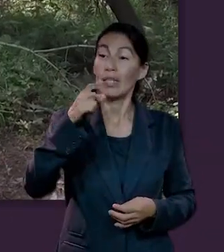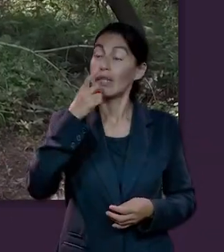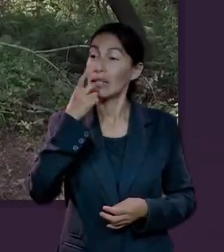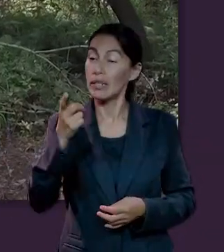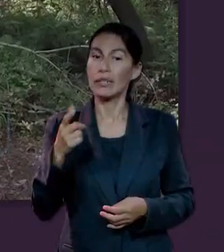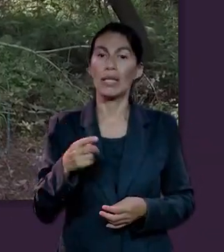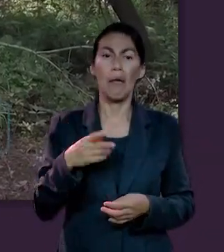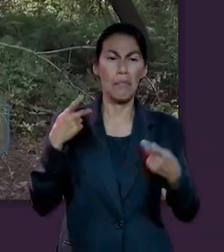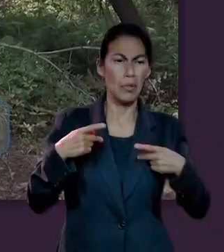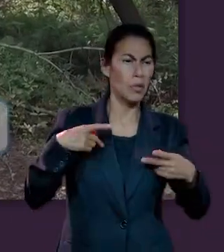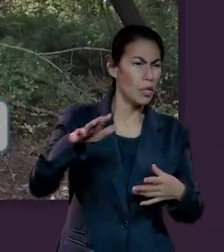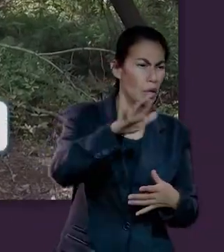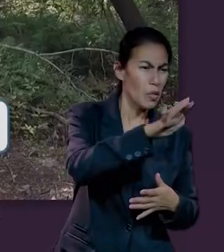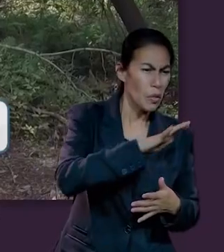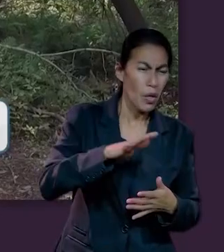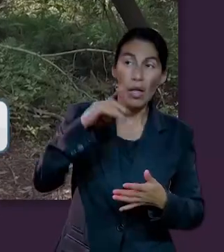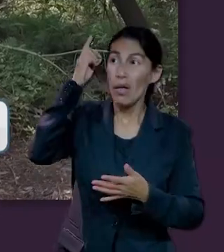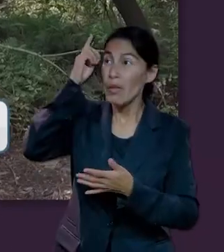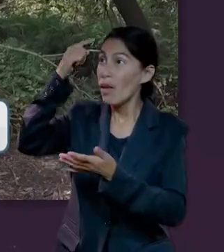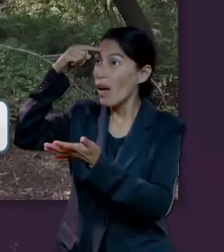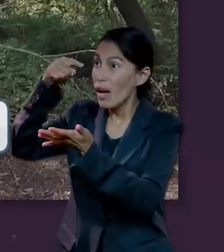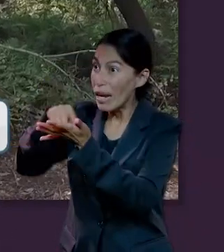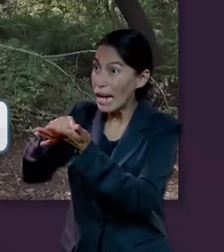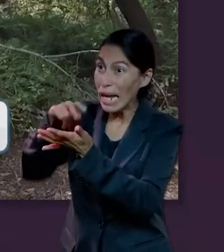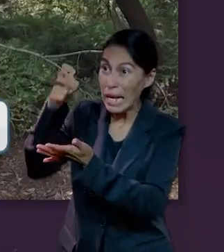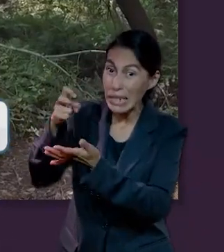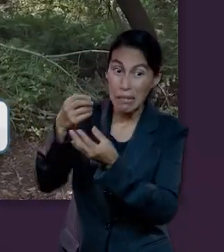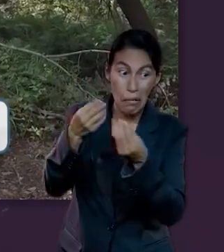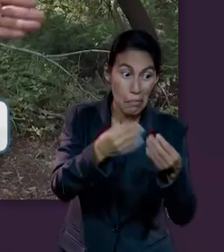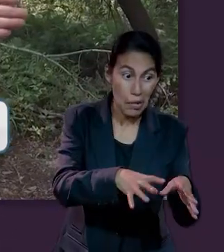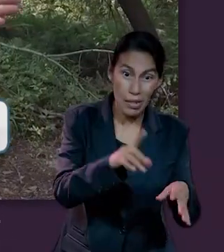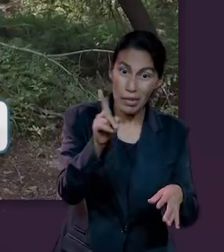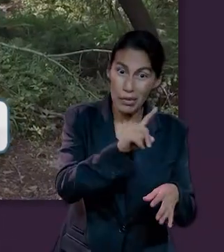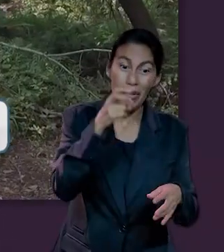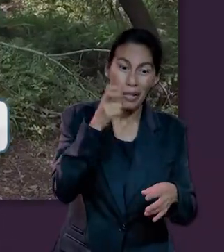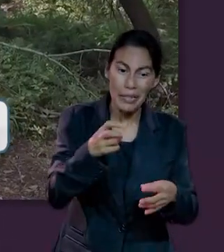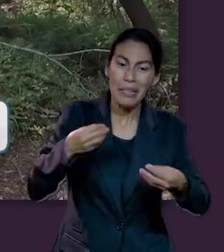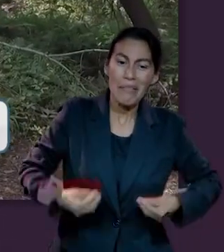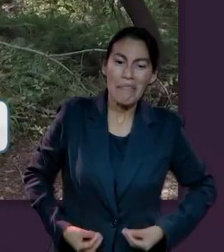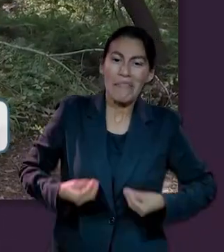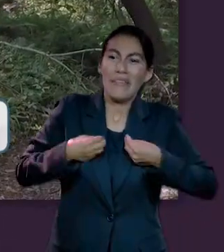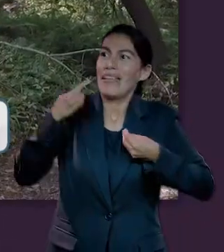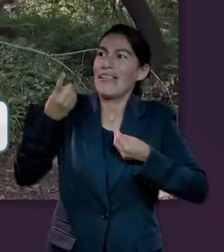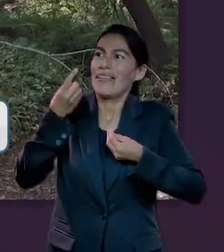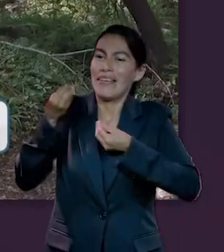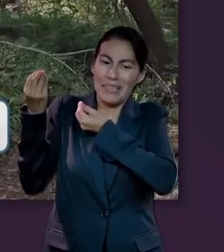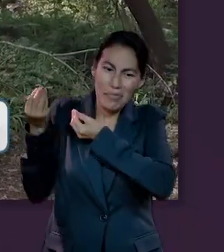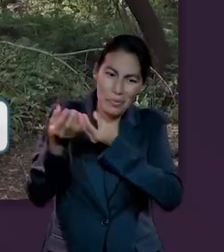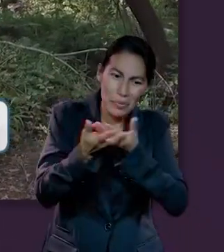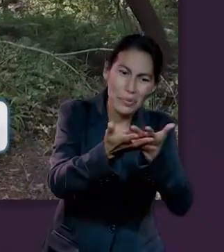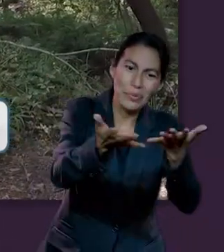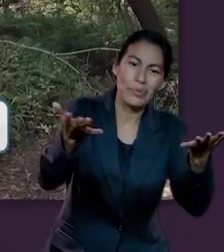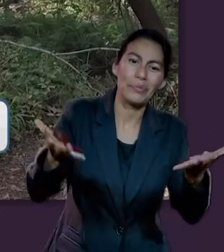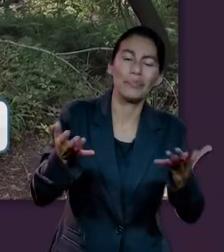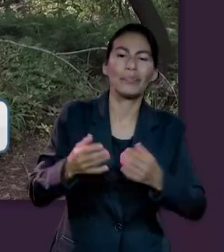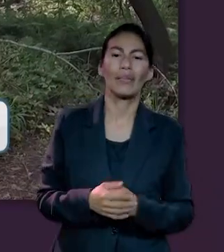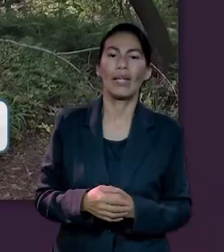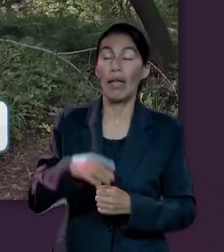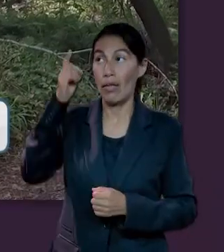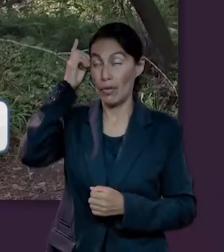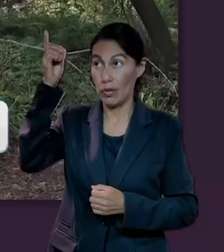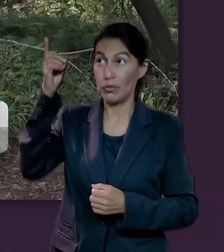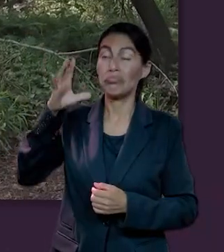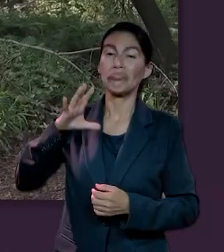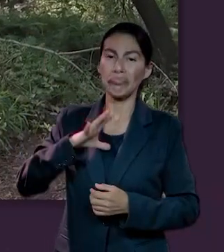16, todo aquel que en él cree no se pierda, sino tenga vida eterna, vida eterna que viene de Dios, que emana de Dios, que le